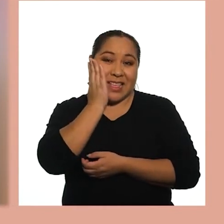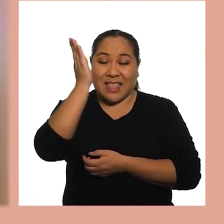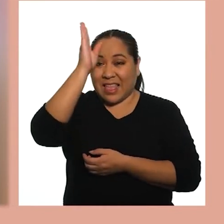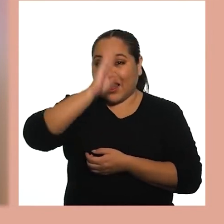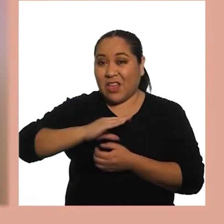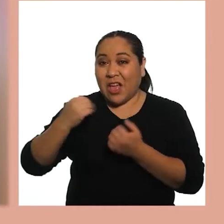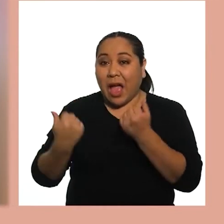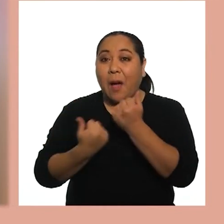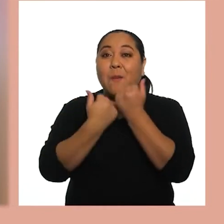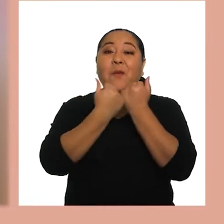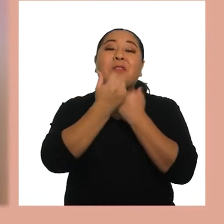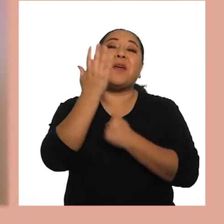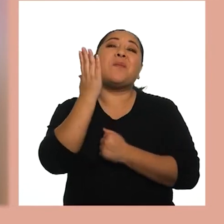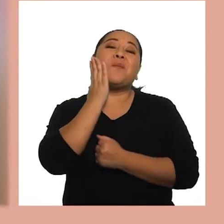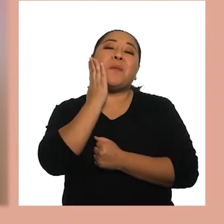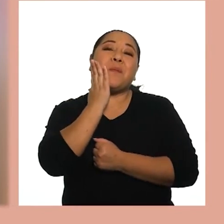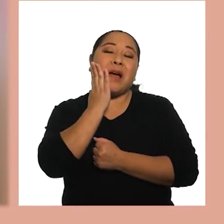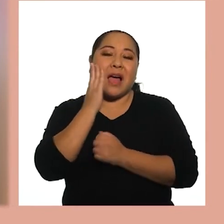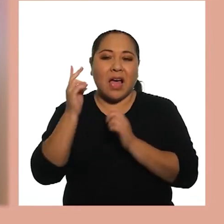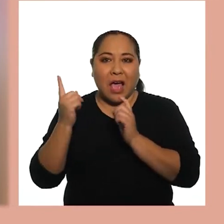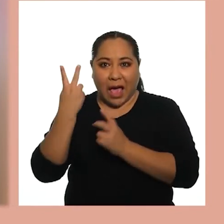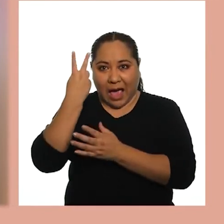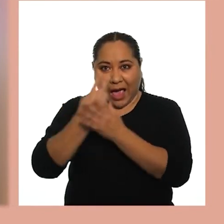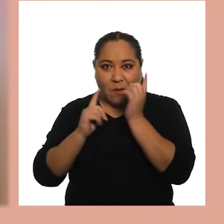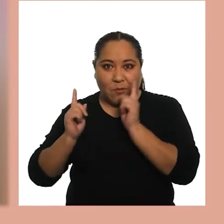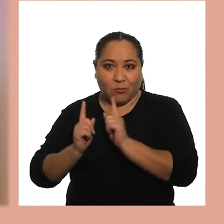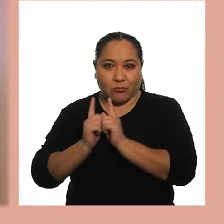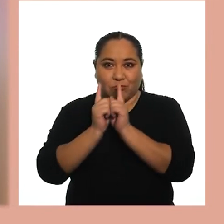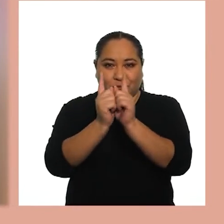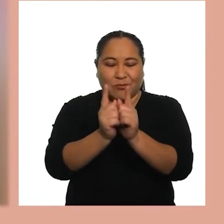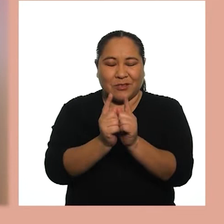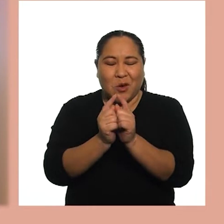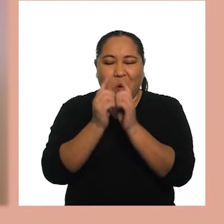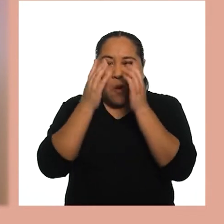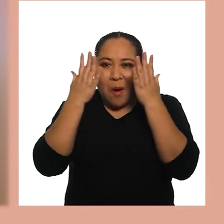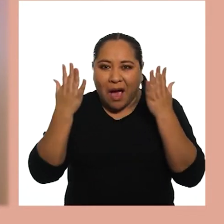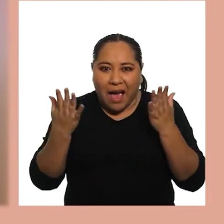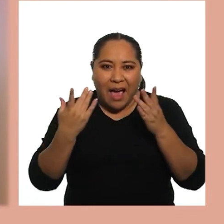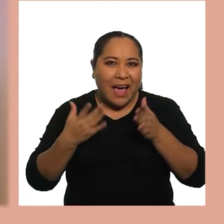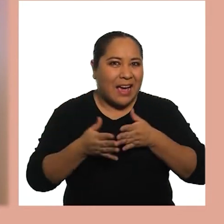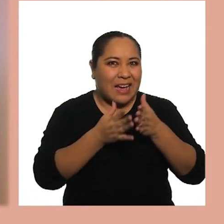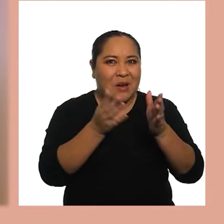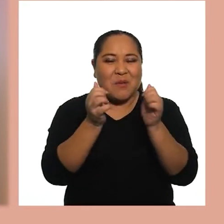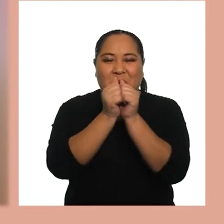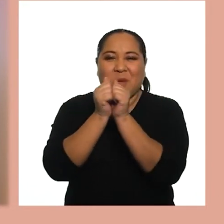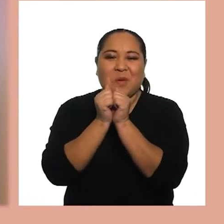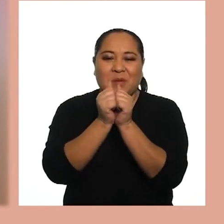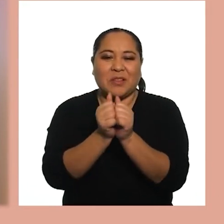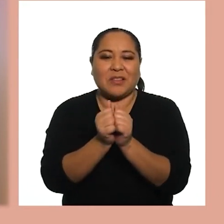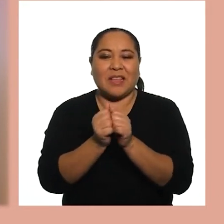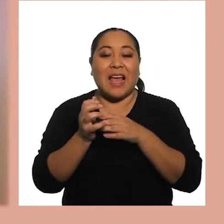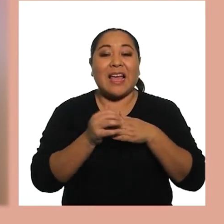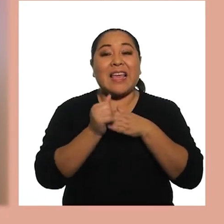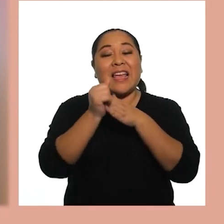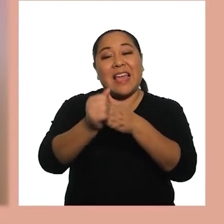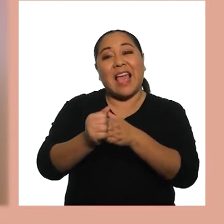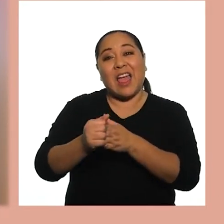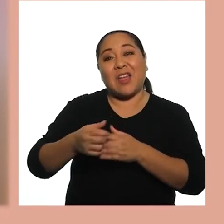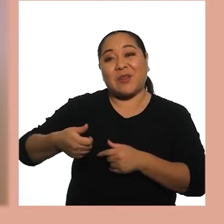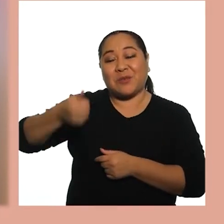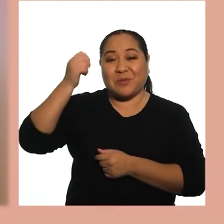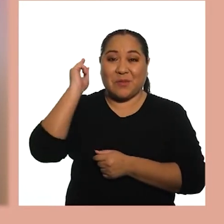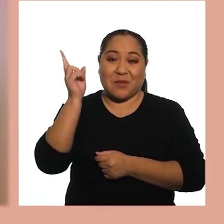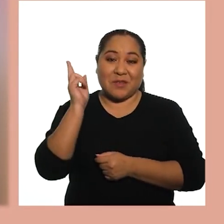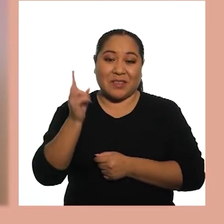el apoyo De mi mamá Iniciamos Una gran aventura Juntos Guiados